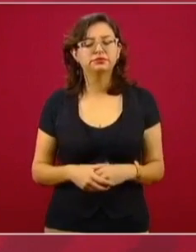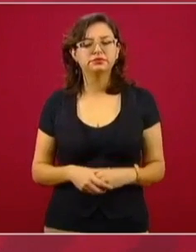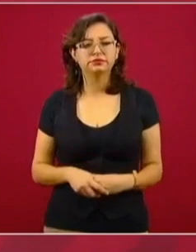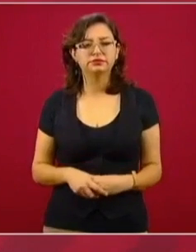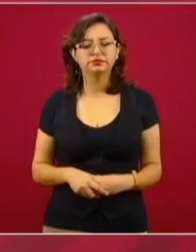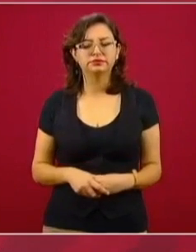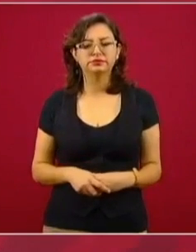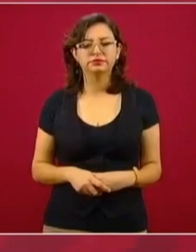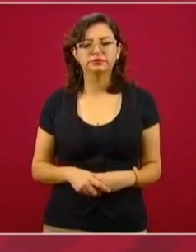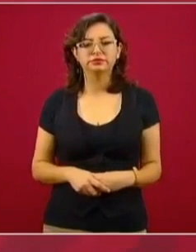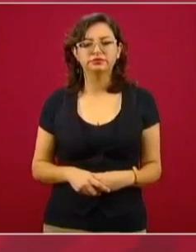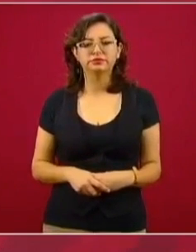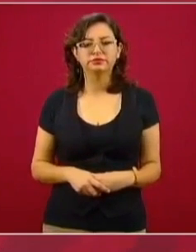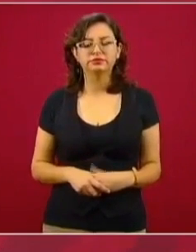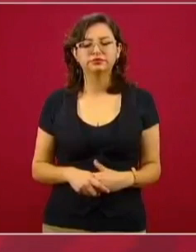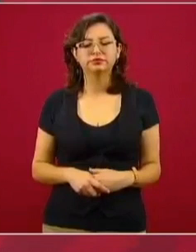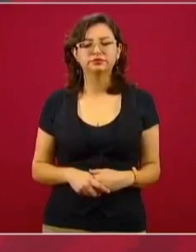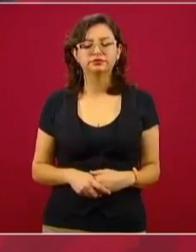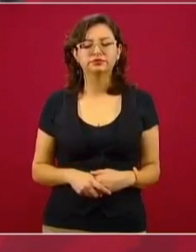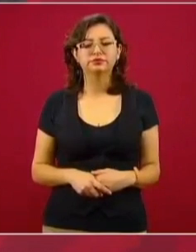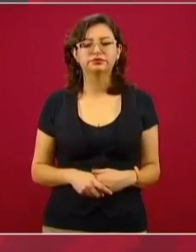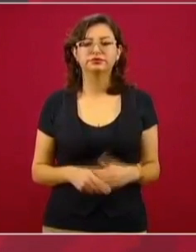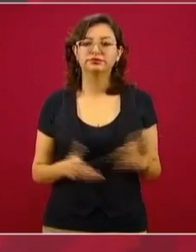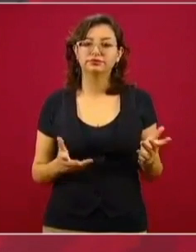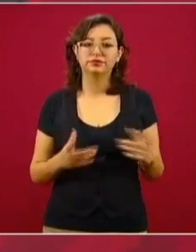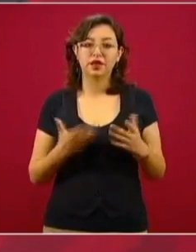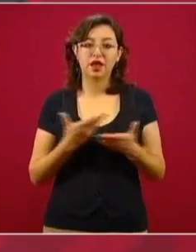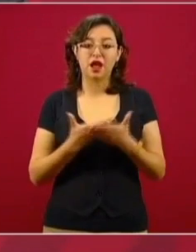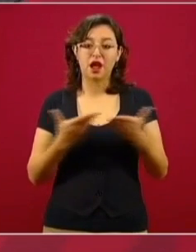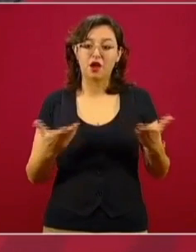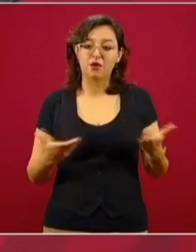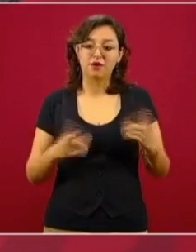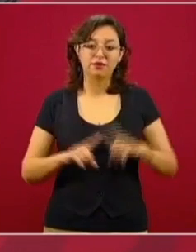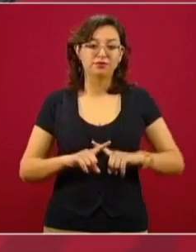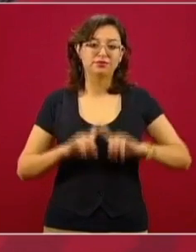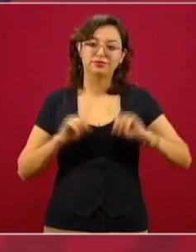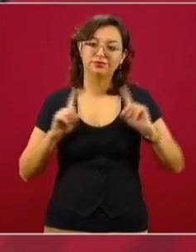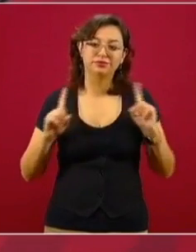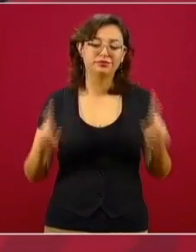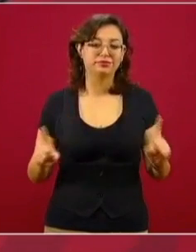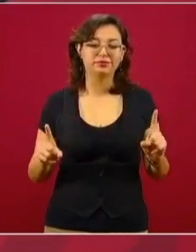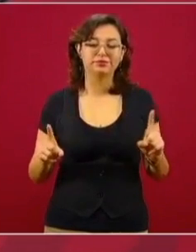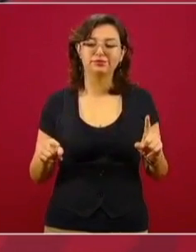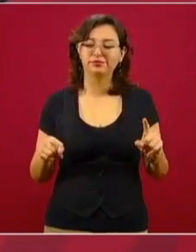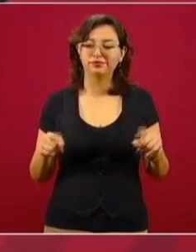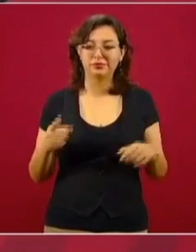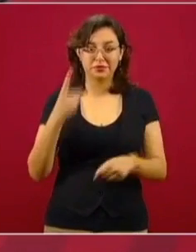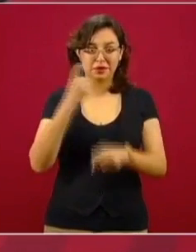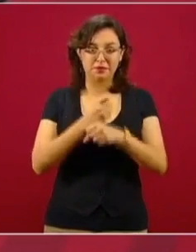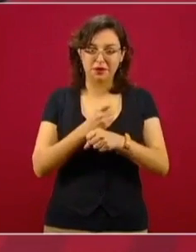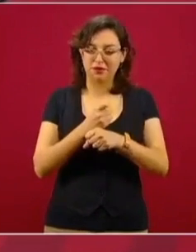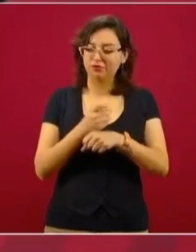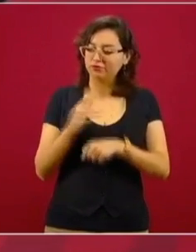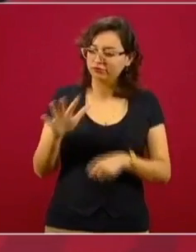Ahora es de abajo hacia arriba.